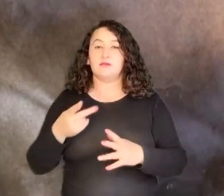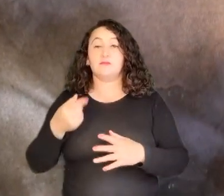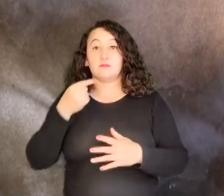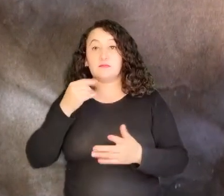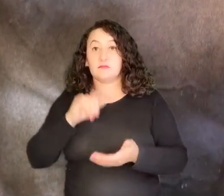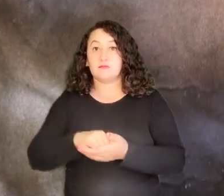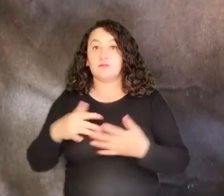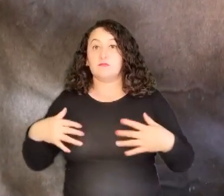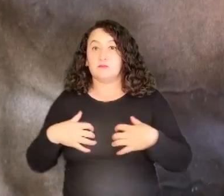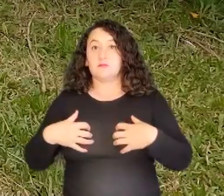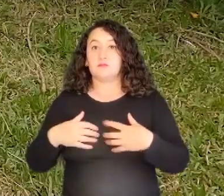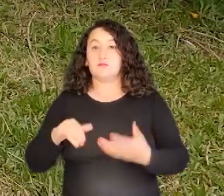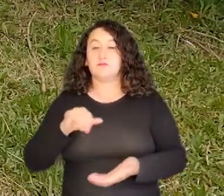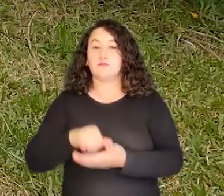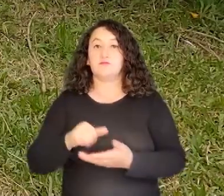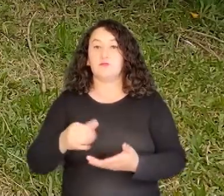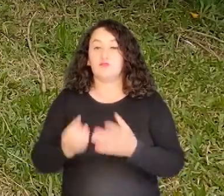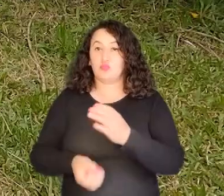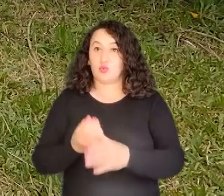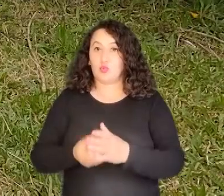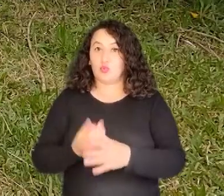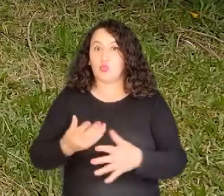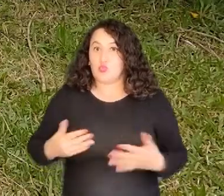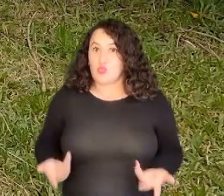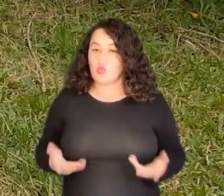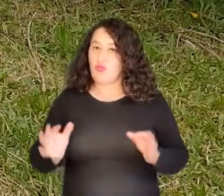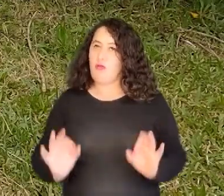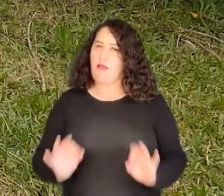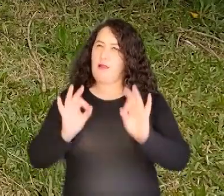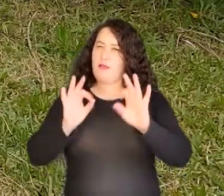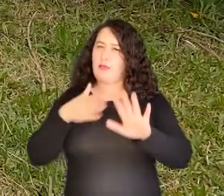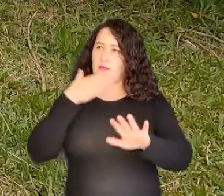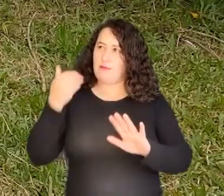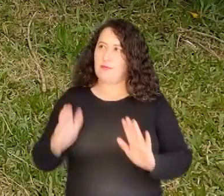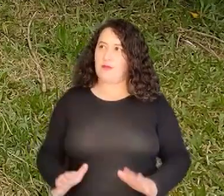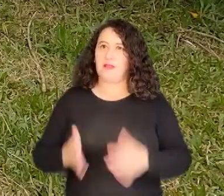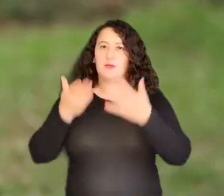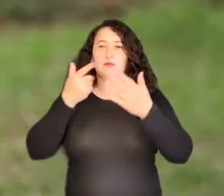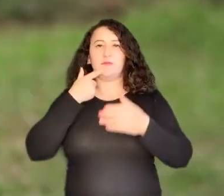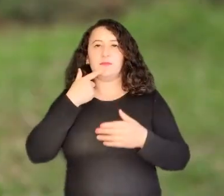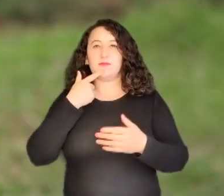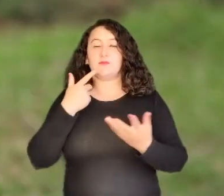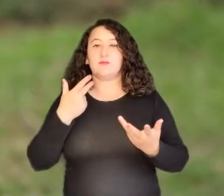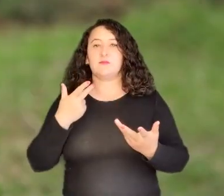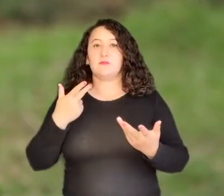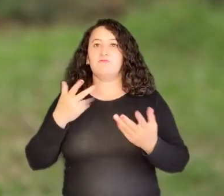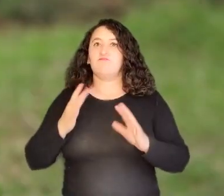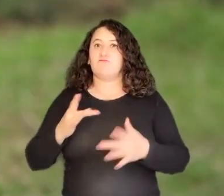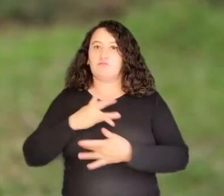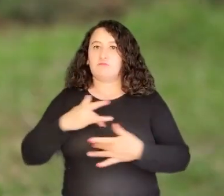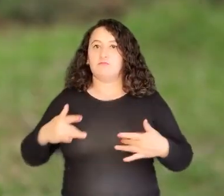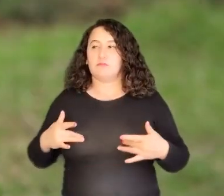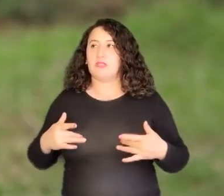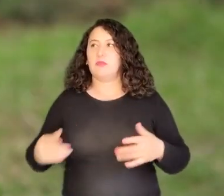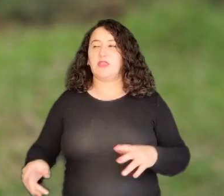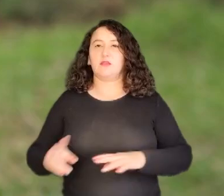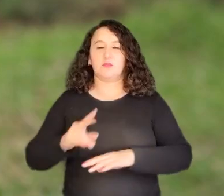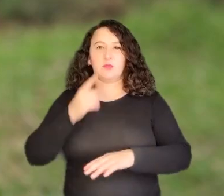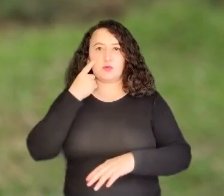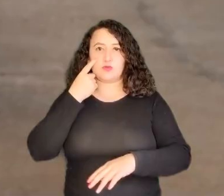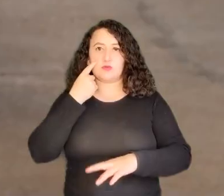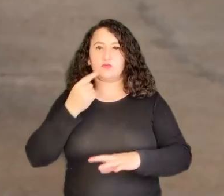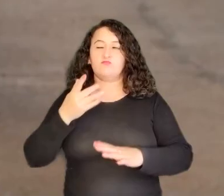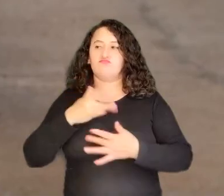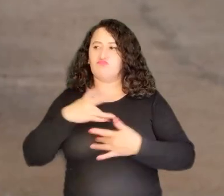sacar un producto que sea de mejor calidad para el consumidor, sano, que sea un alimento